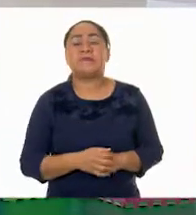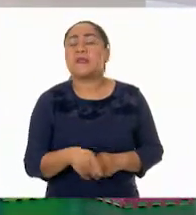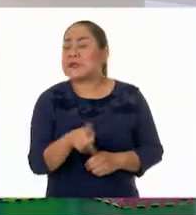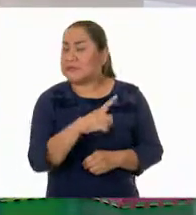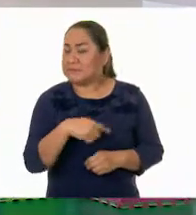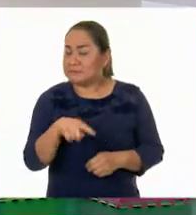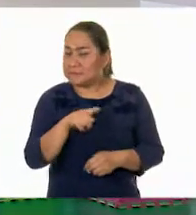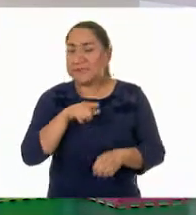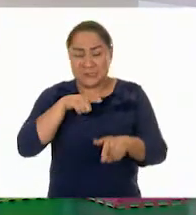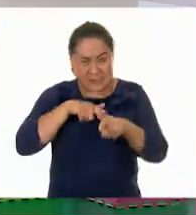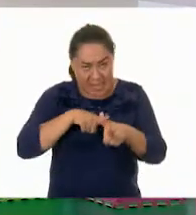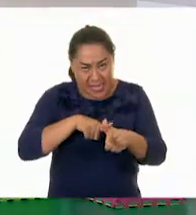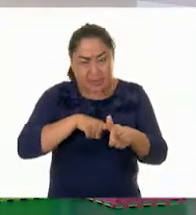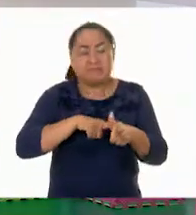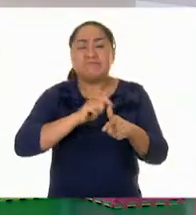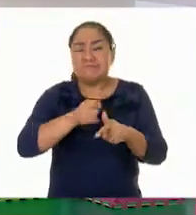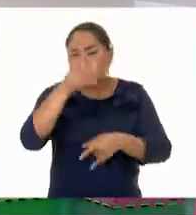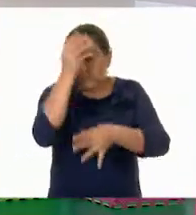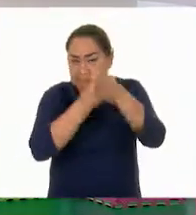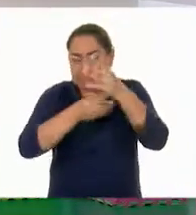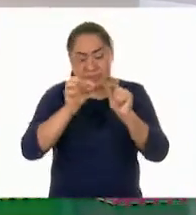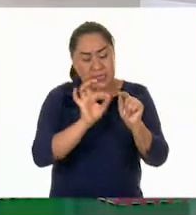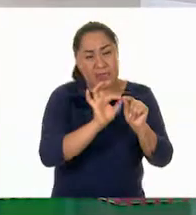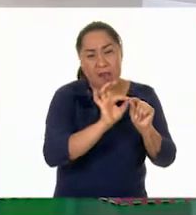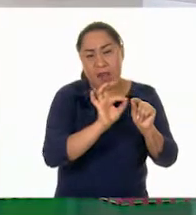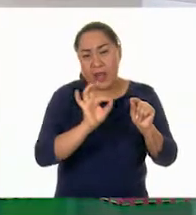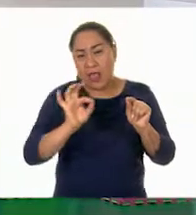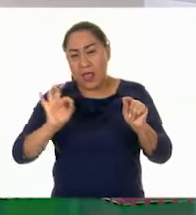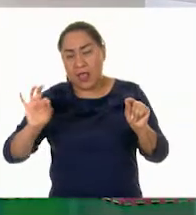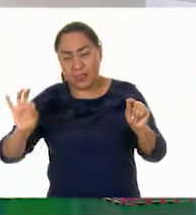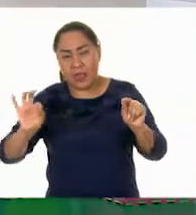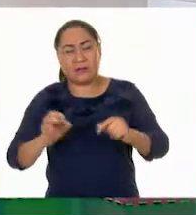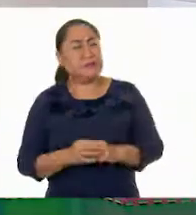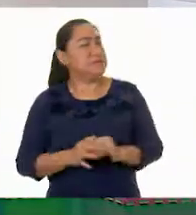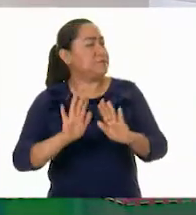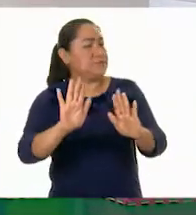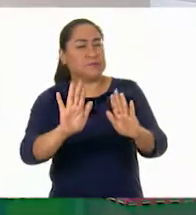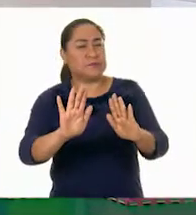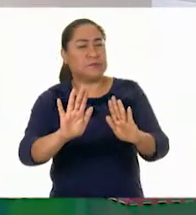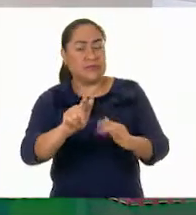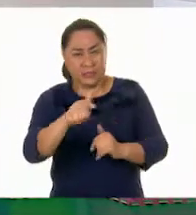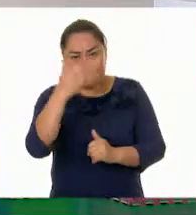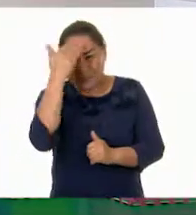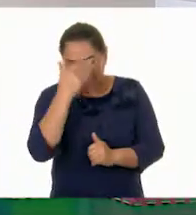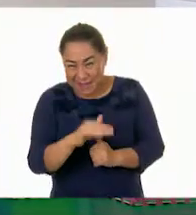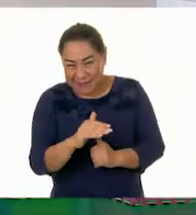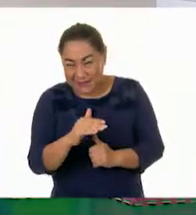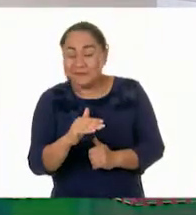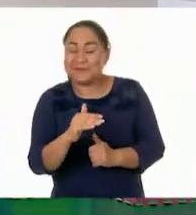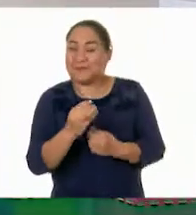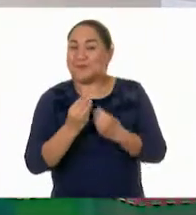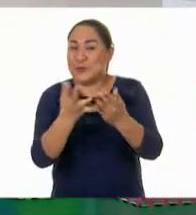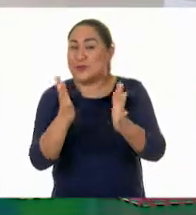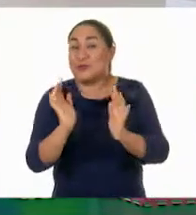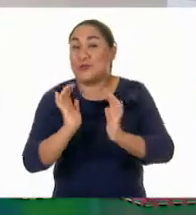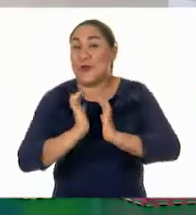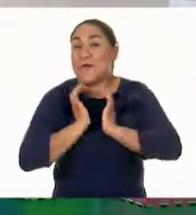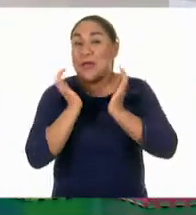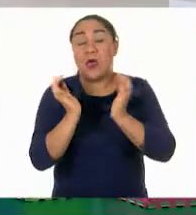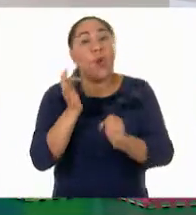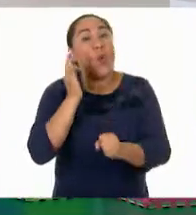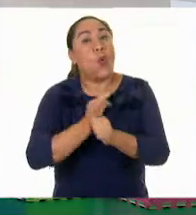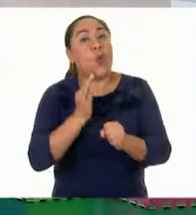con la recta! Oigan, pero además, ¿saben qué? Tenemos una sorpresa. Va a haber una